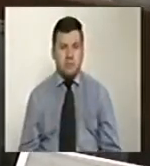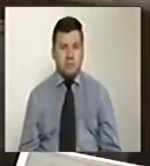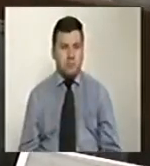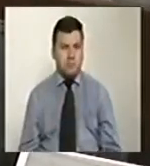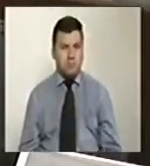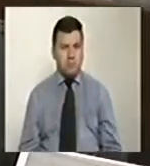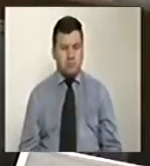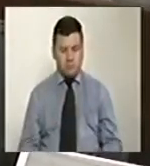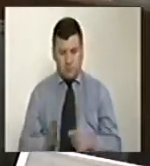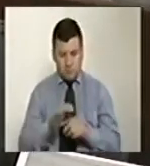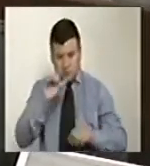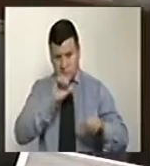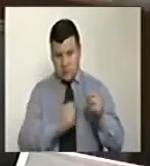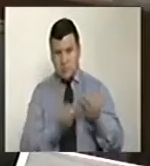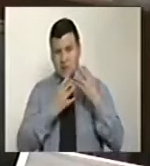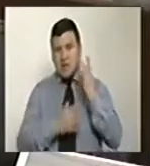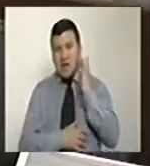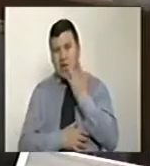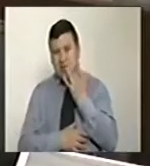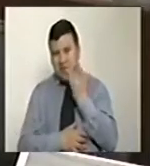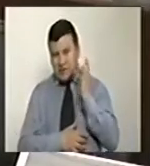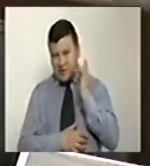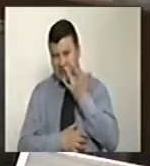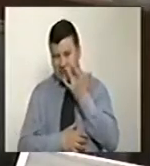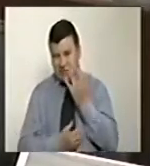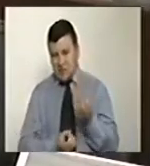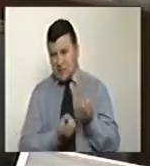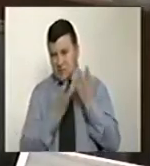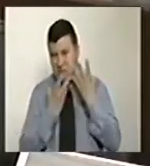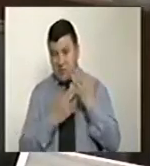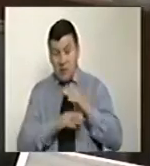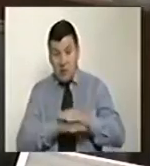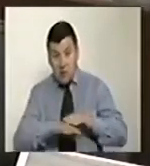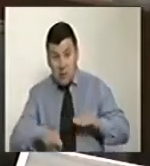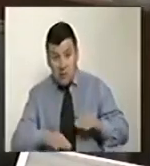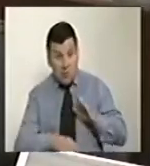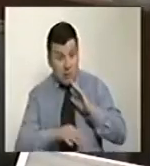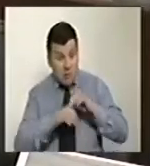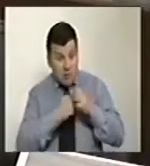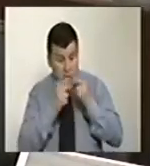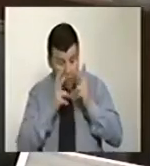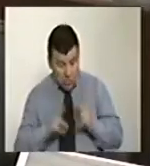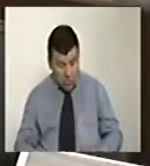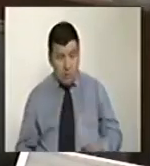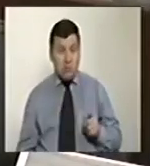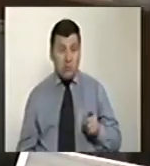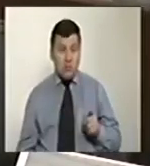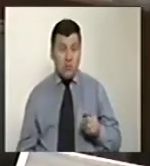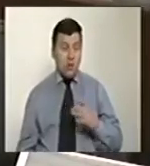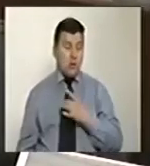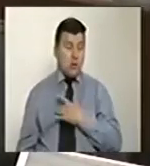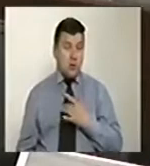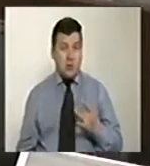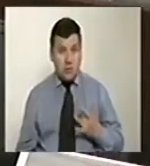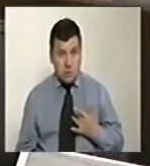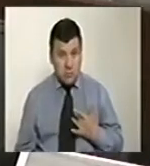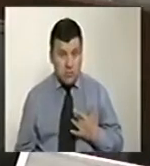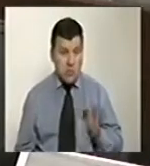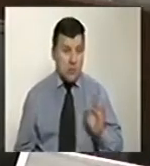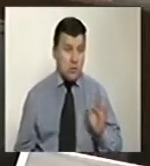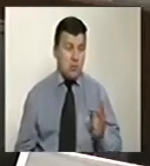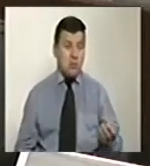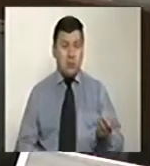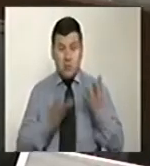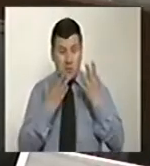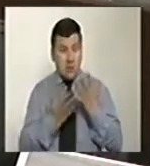Lesiones con agentes químicos ácidos sustancias similares. El que causa otro daño en el cuerpo o en la salud, usando para ello